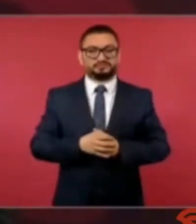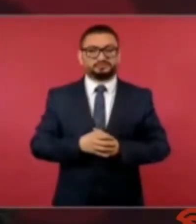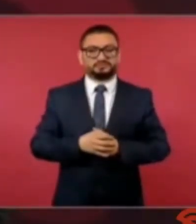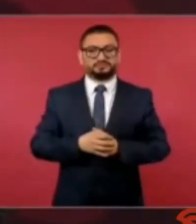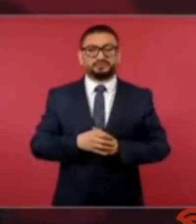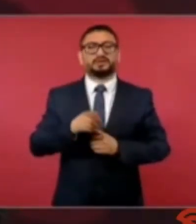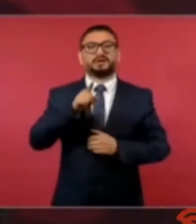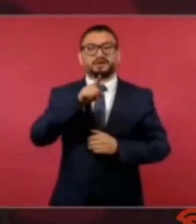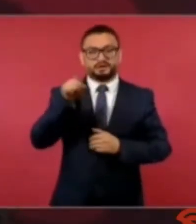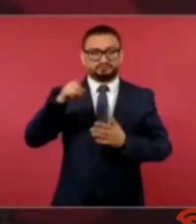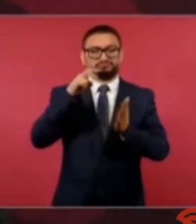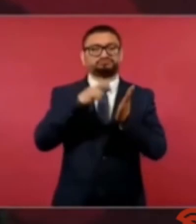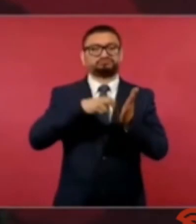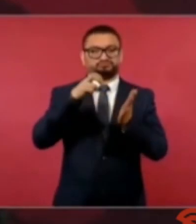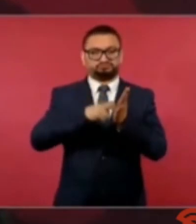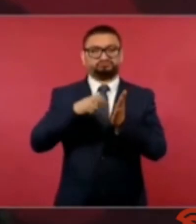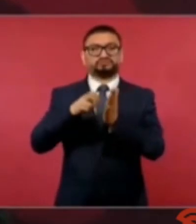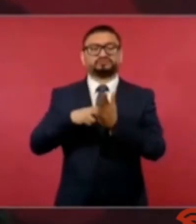rectificado rectificado